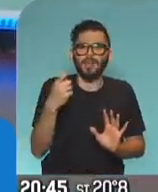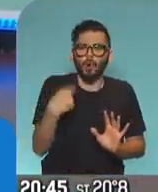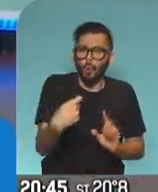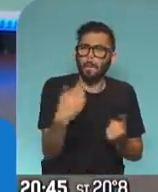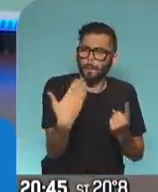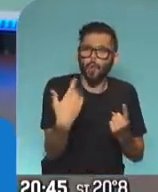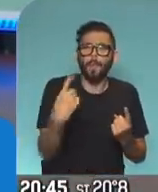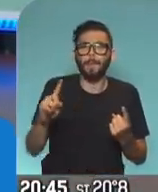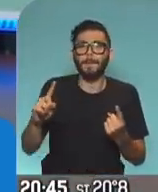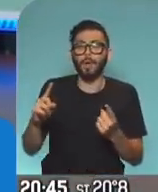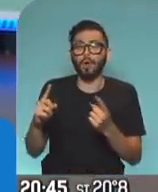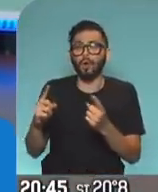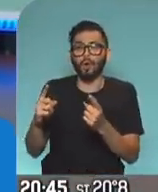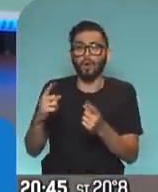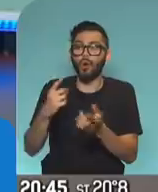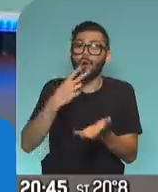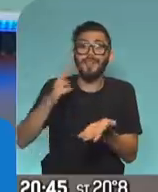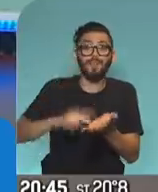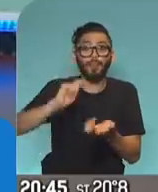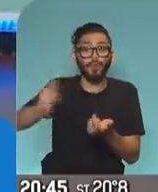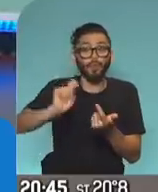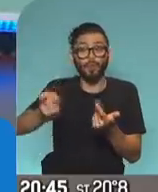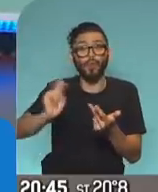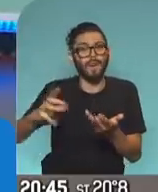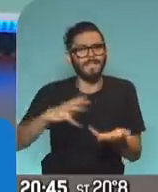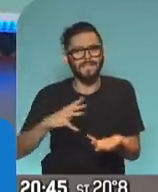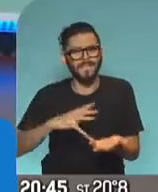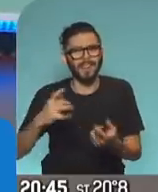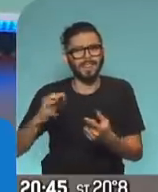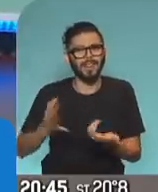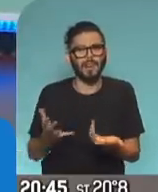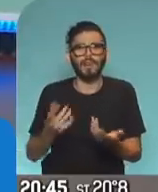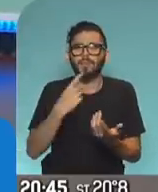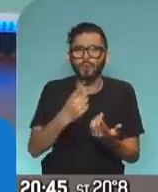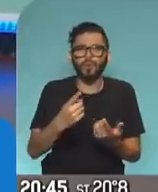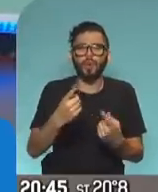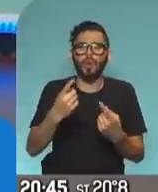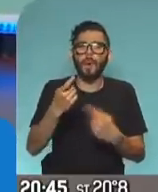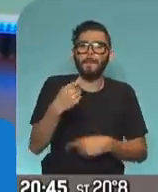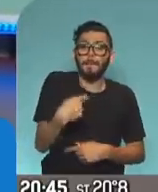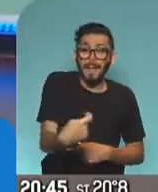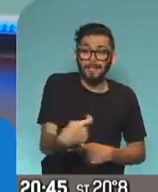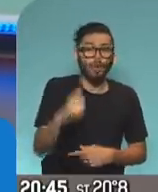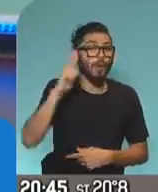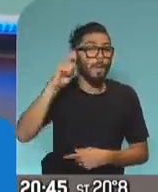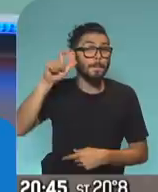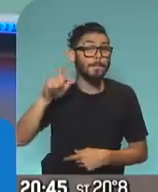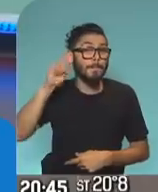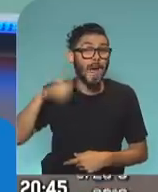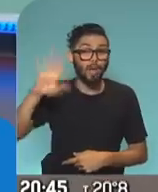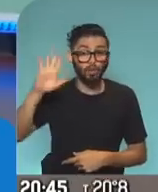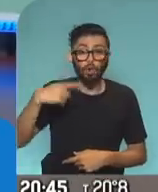necesarios, típica pregunta que surgirá en ANSES, si puede tramitar, pregunta, la pensión por adulto mayor. Sí,